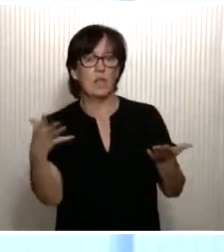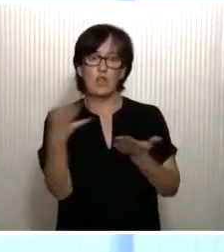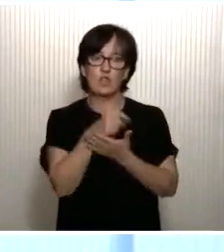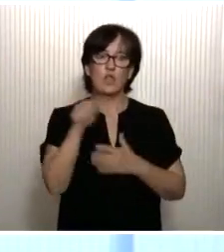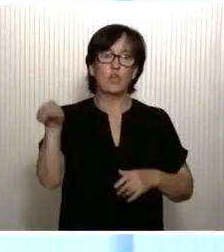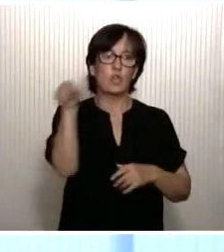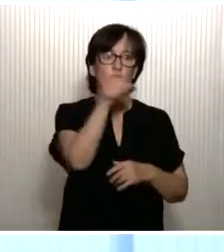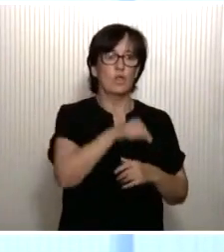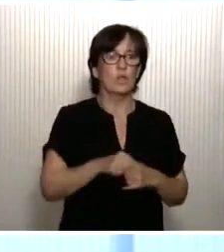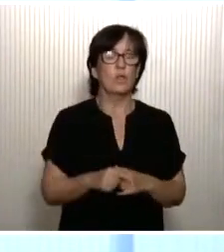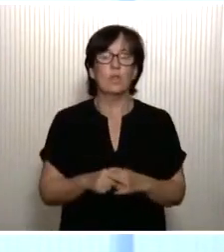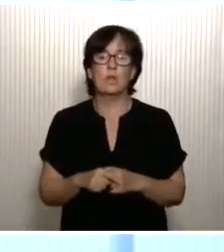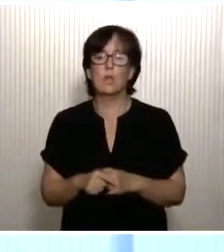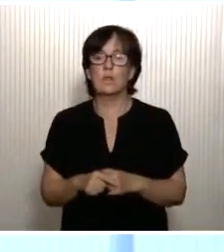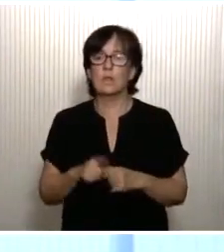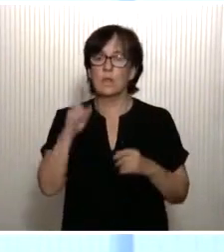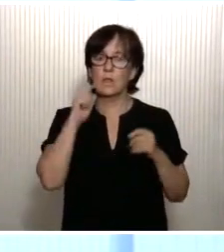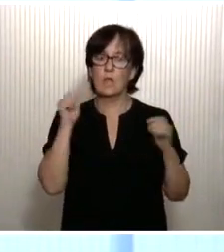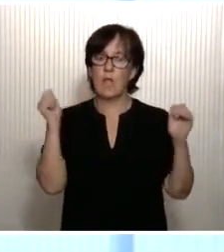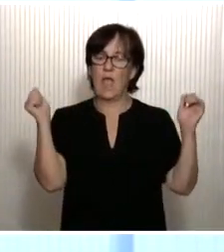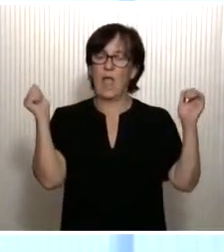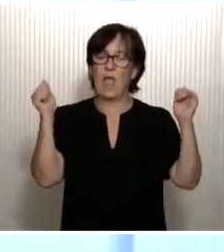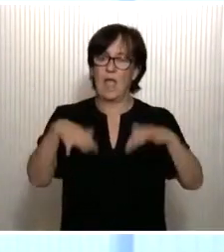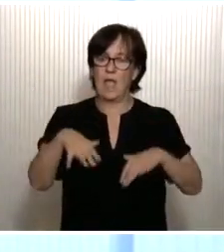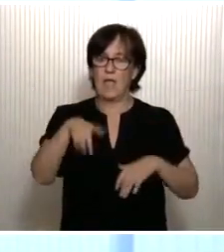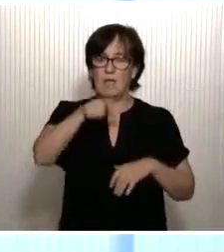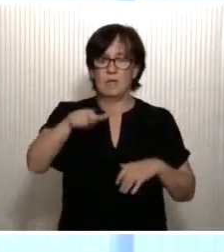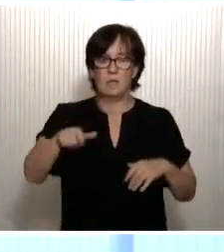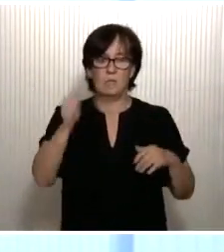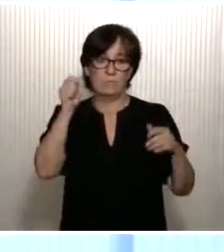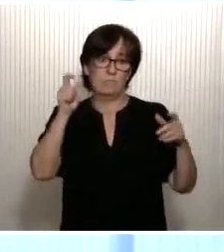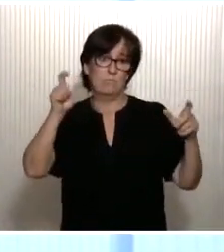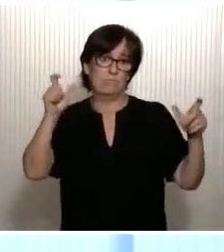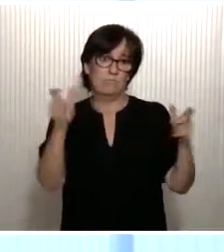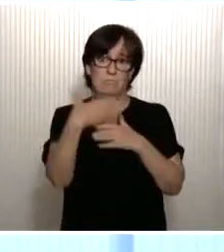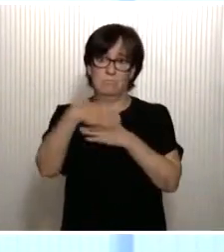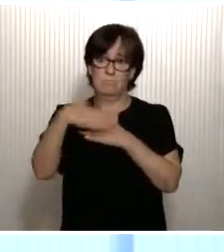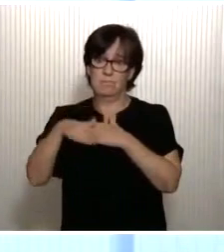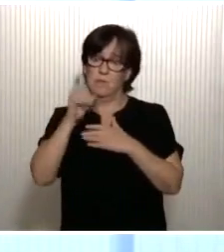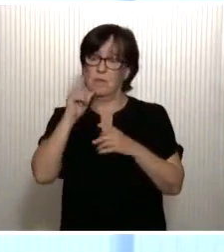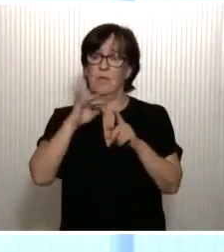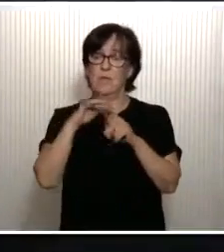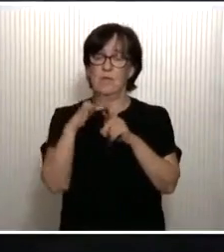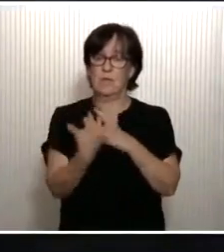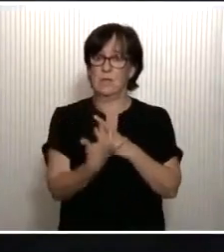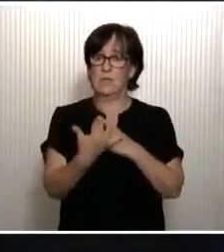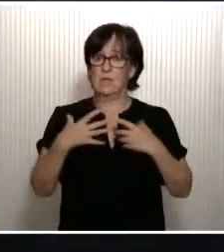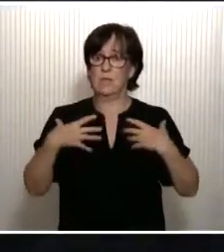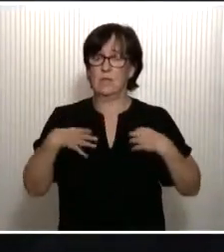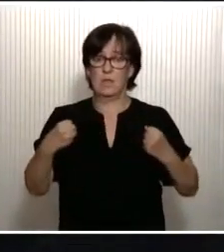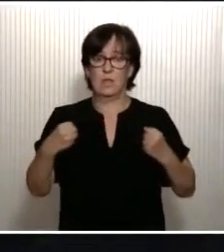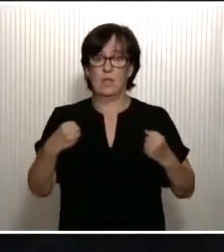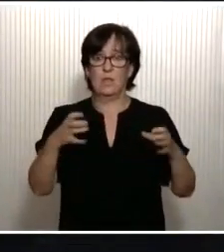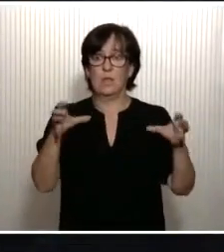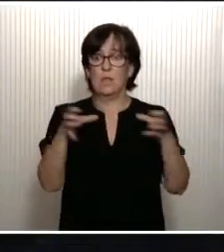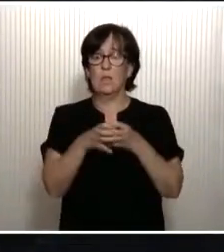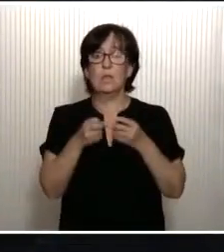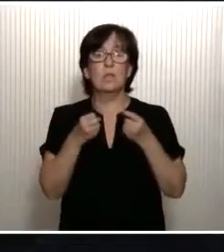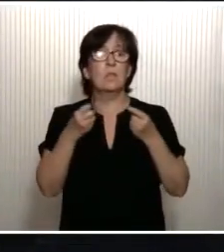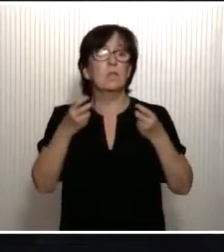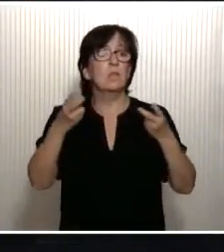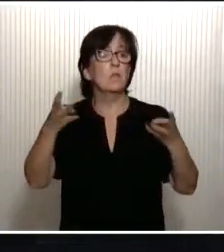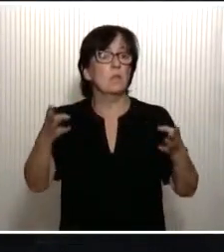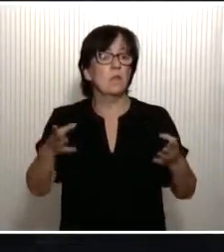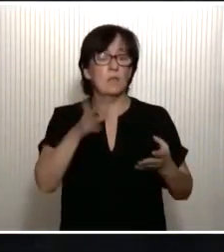ustedes–, en un aforo lógicamente aún más mermado como consecuencia de las precauciones sanitarias, se agrupa un centenar